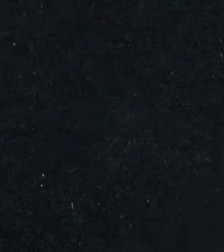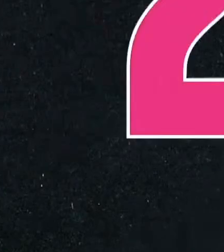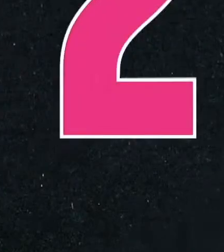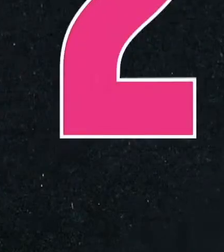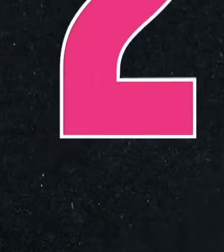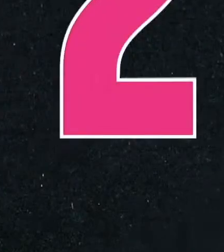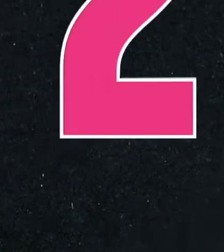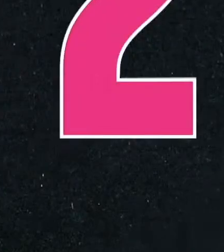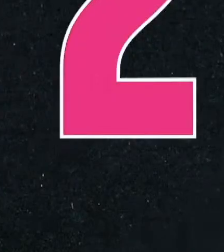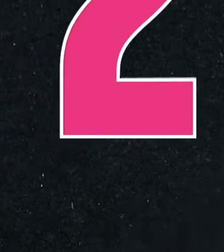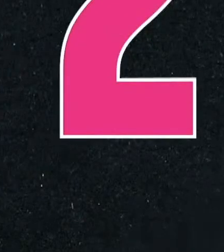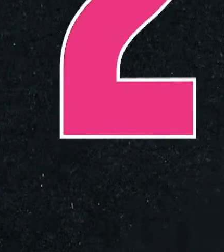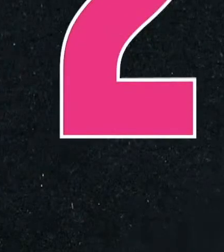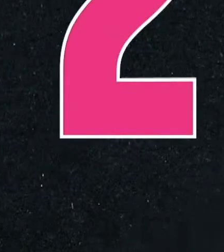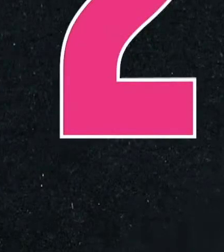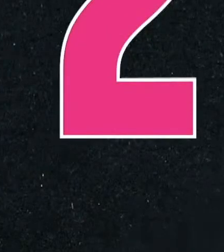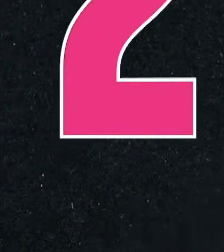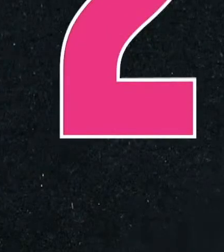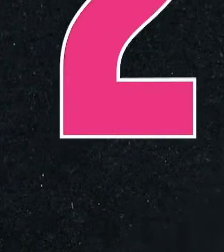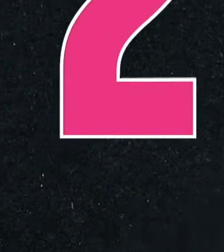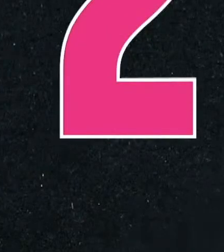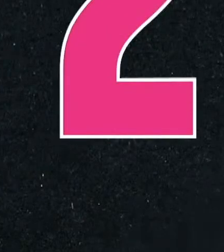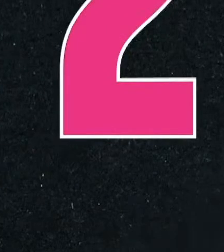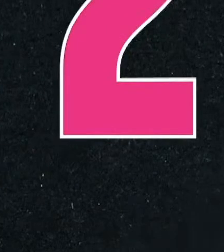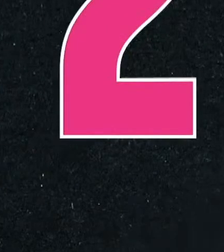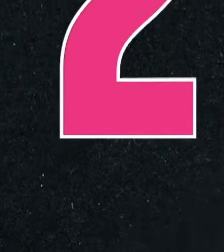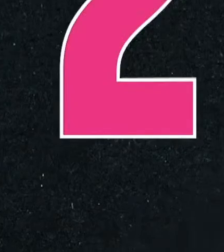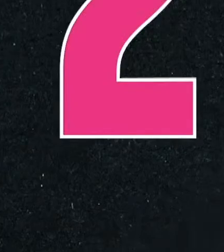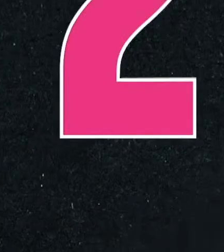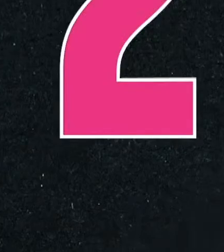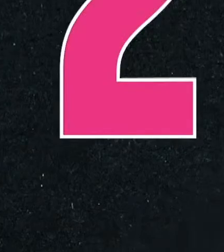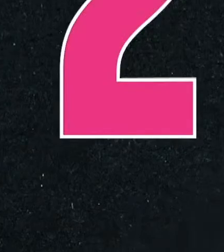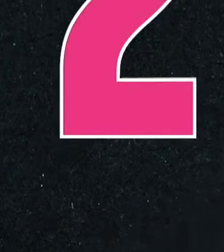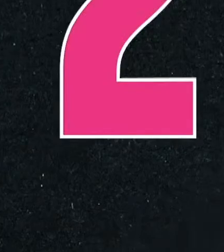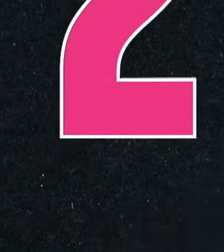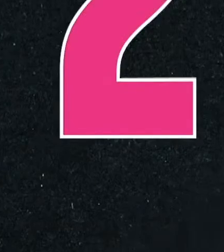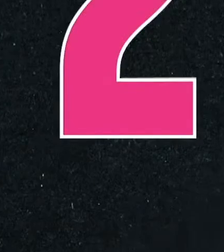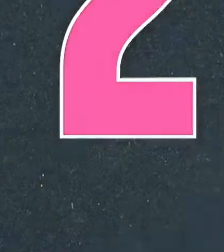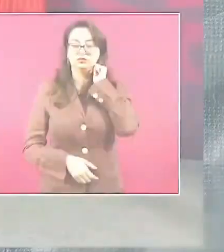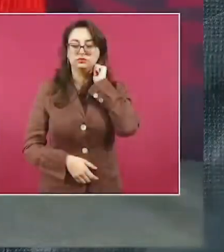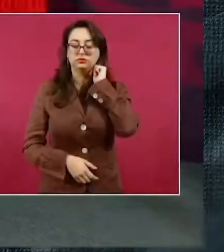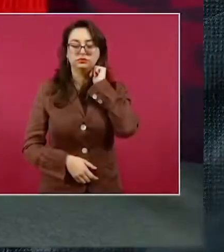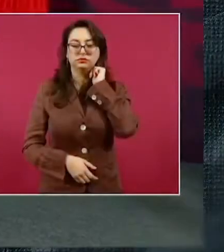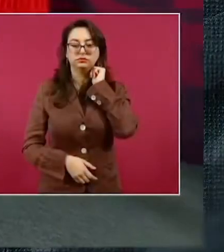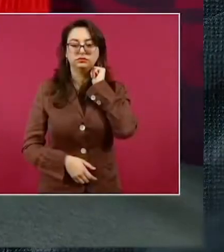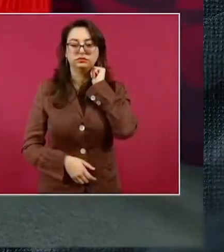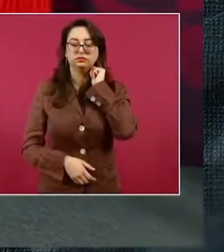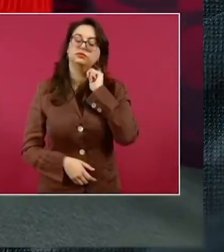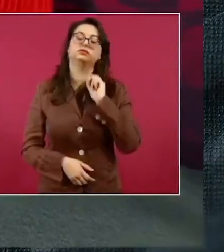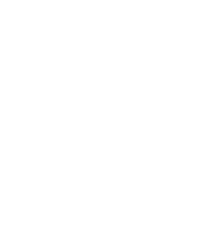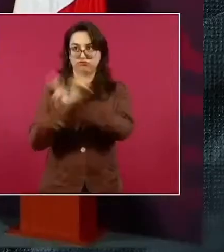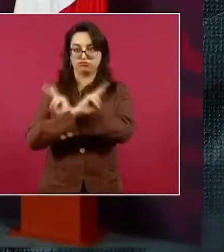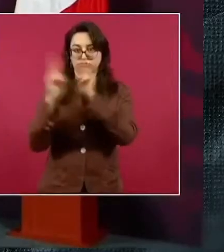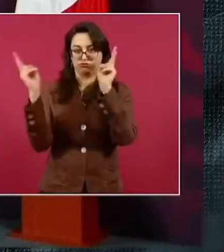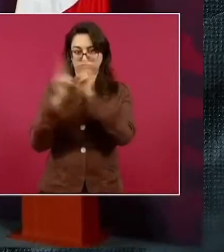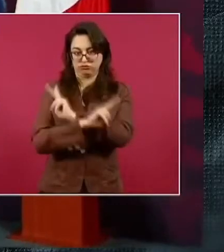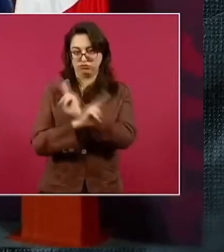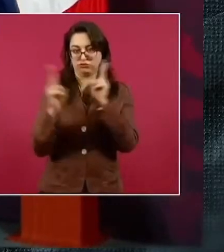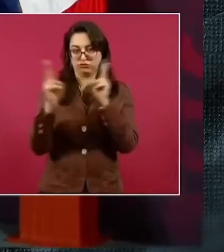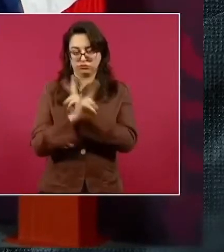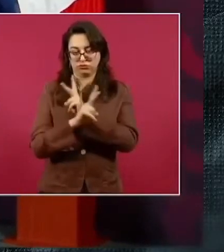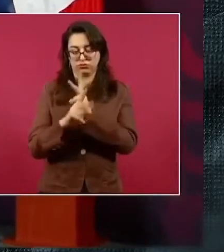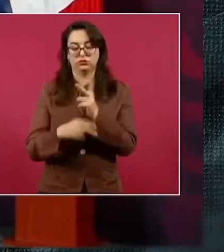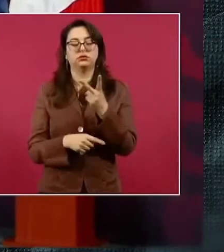Dos. Falso que fue una compra cara de fierros viejos y chatarra. Tres plantas tienen